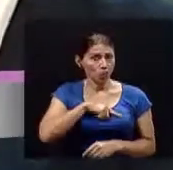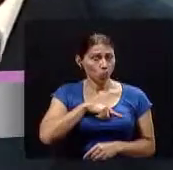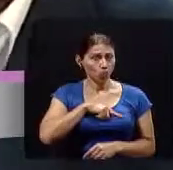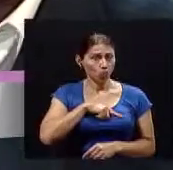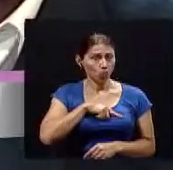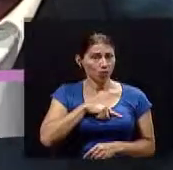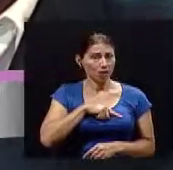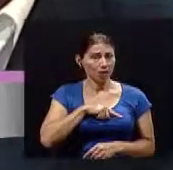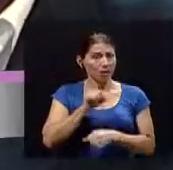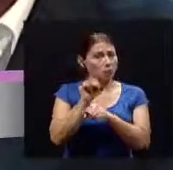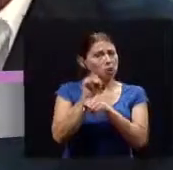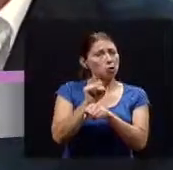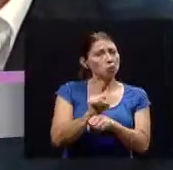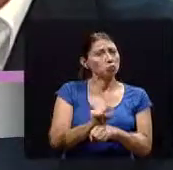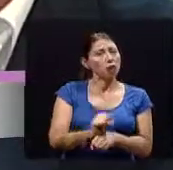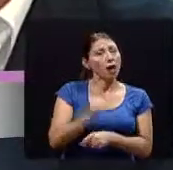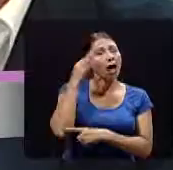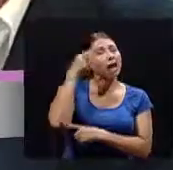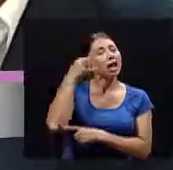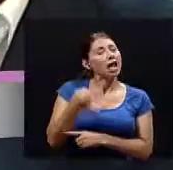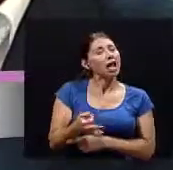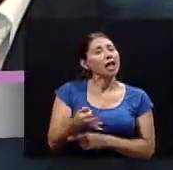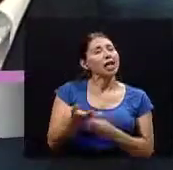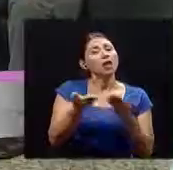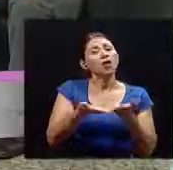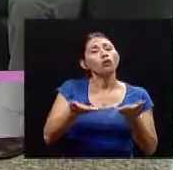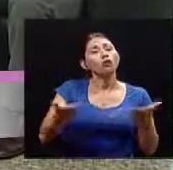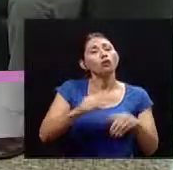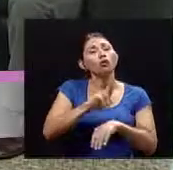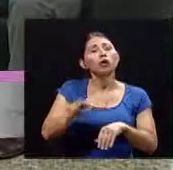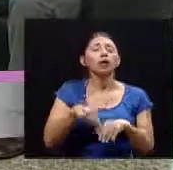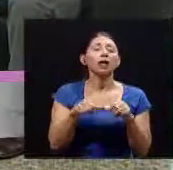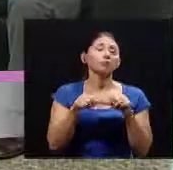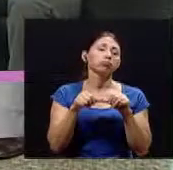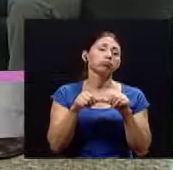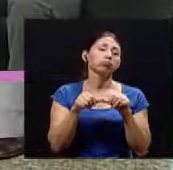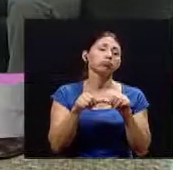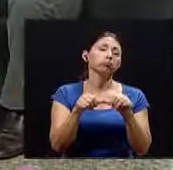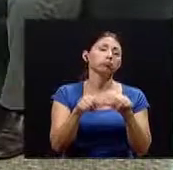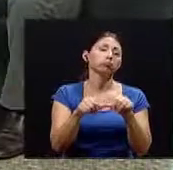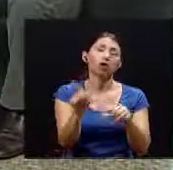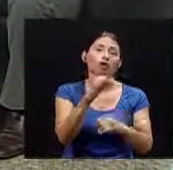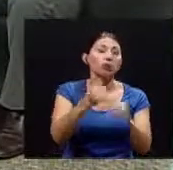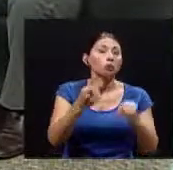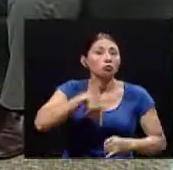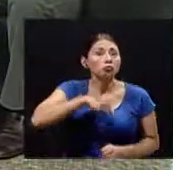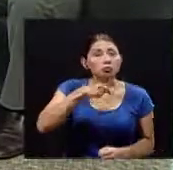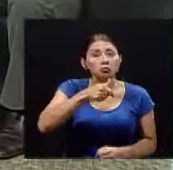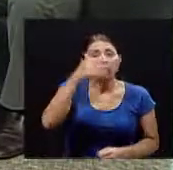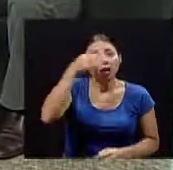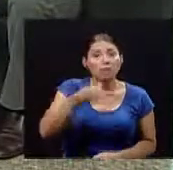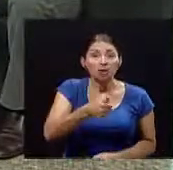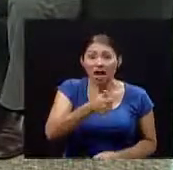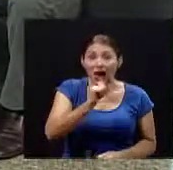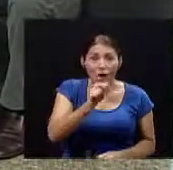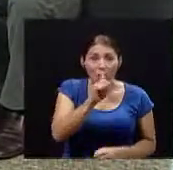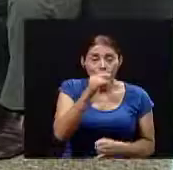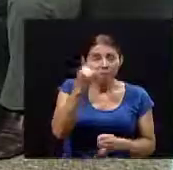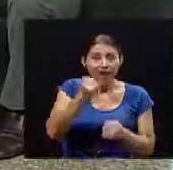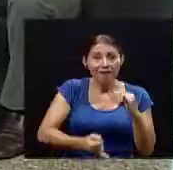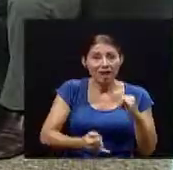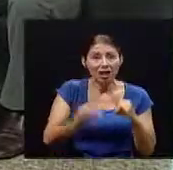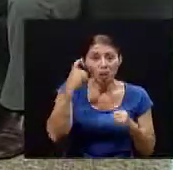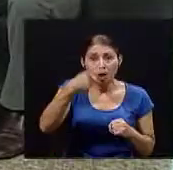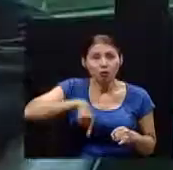costafricenses a pensar que los recursos naturales son infinitos pensamos que el agua no se va a acabar simplemente porque vemos grandes cantidades